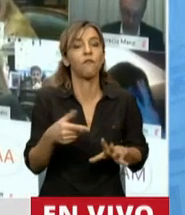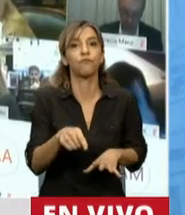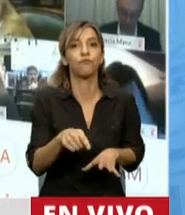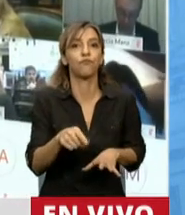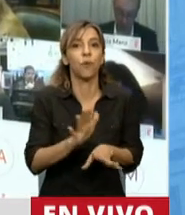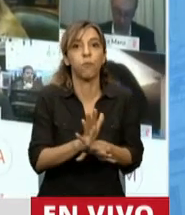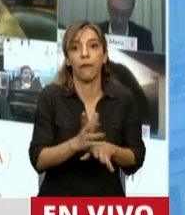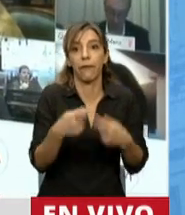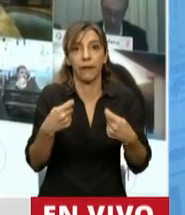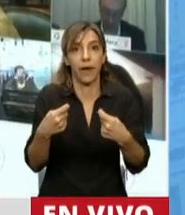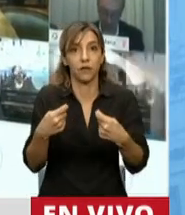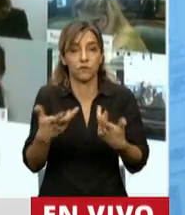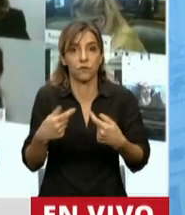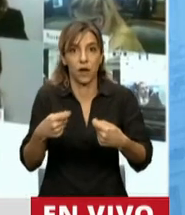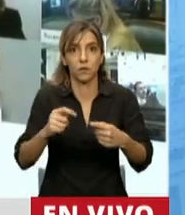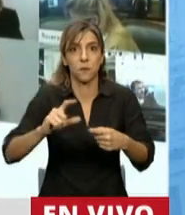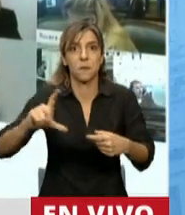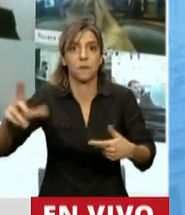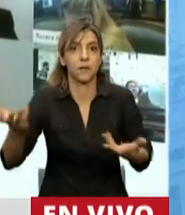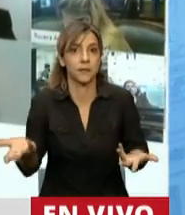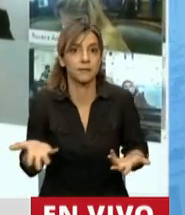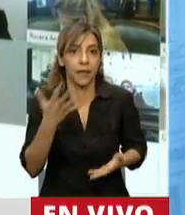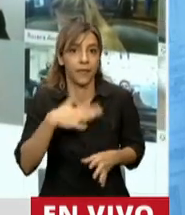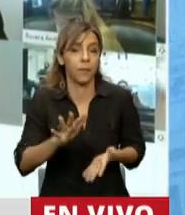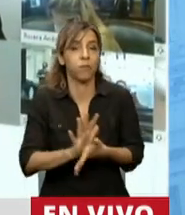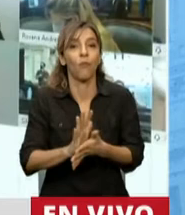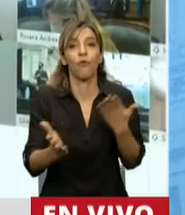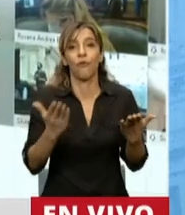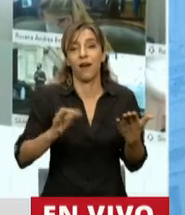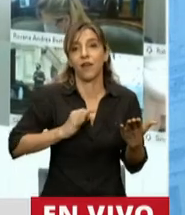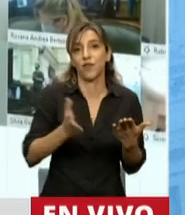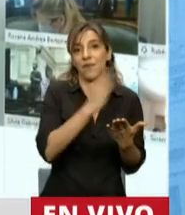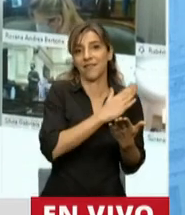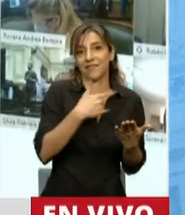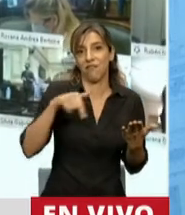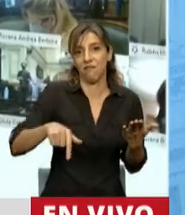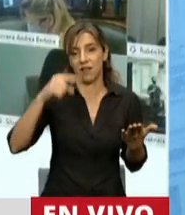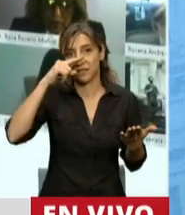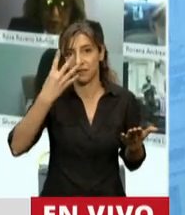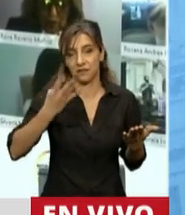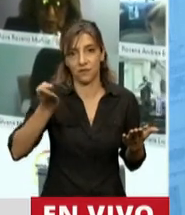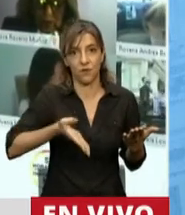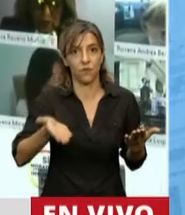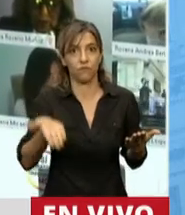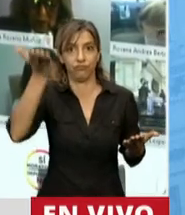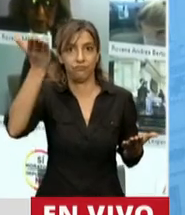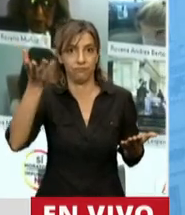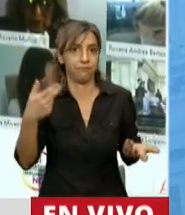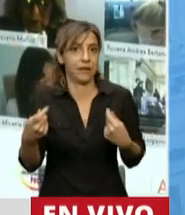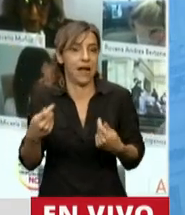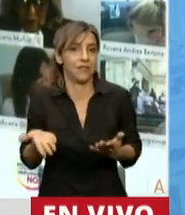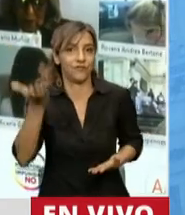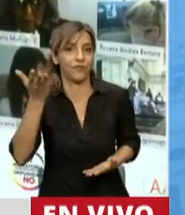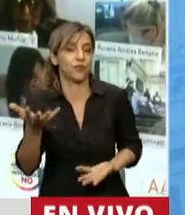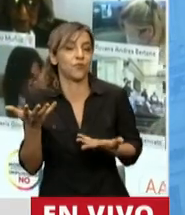egresos aumentaron con respecto al año pasado en más de un 74%, que en parte tiene que ver con